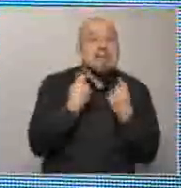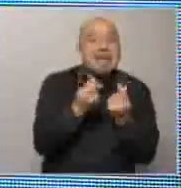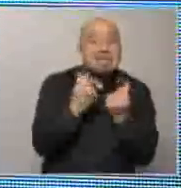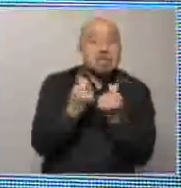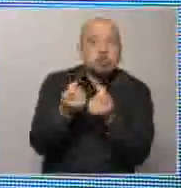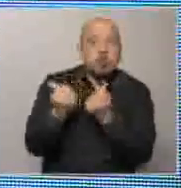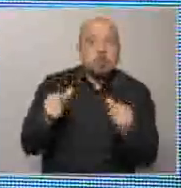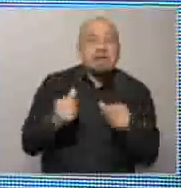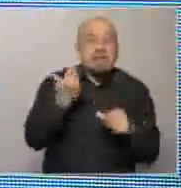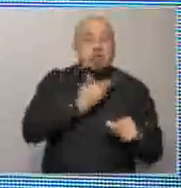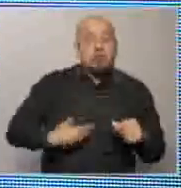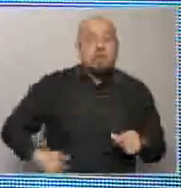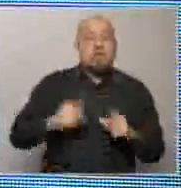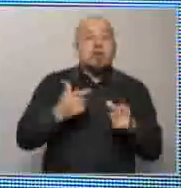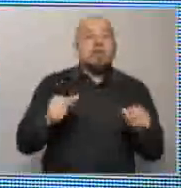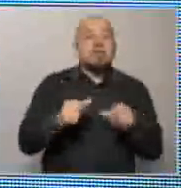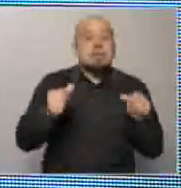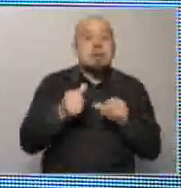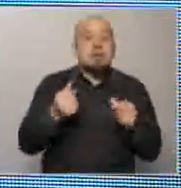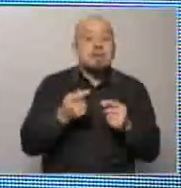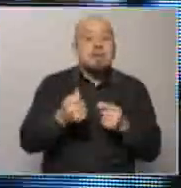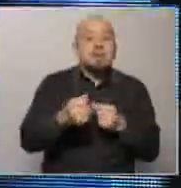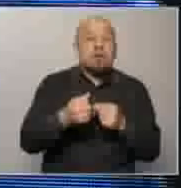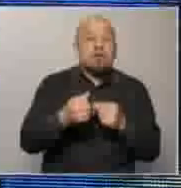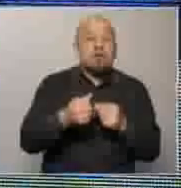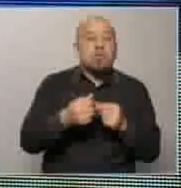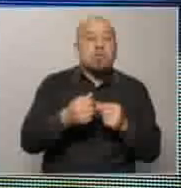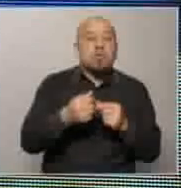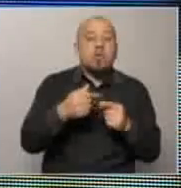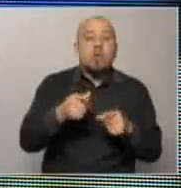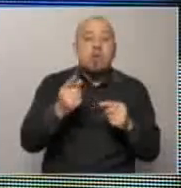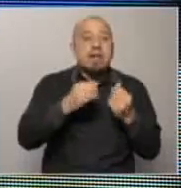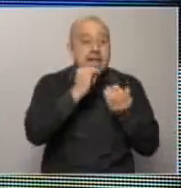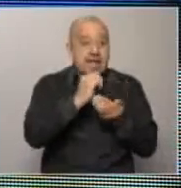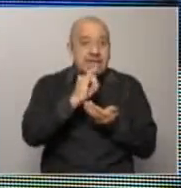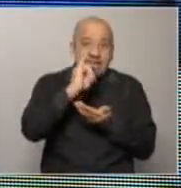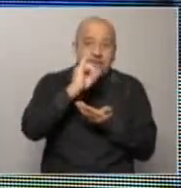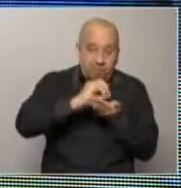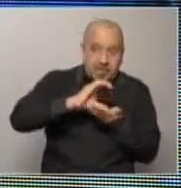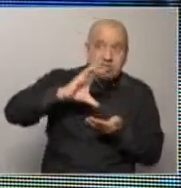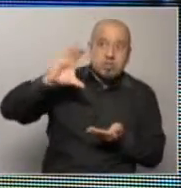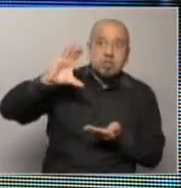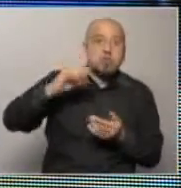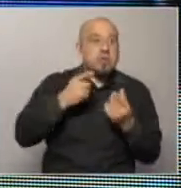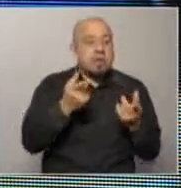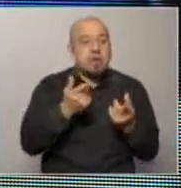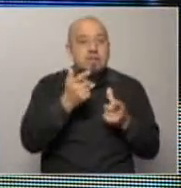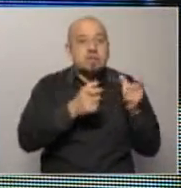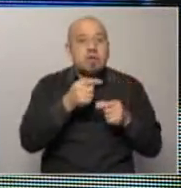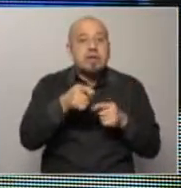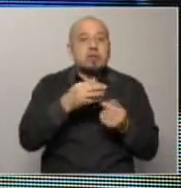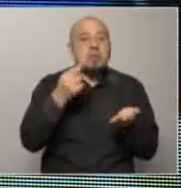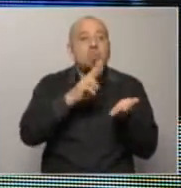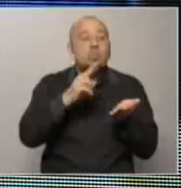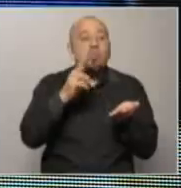gobierno que es de imprimir billetes digamos cuando imprime y la inflación se come por de compra de los uruguayos ese es el impuesto